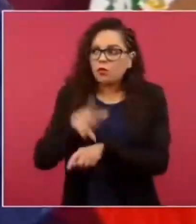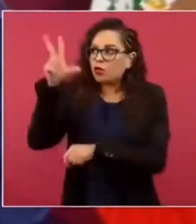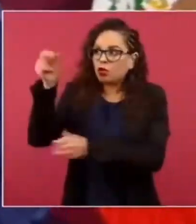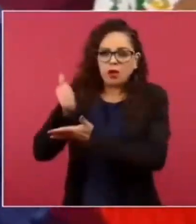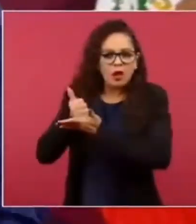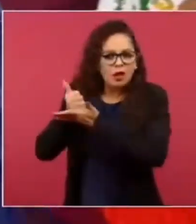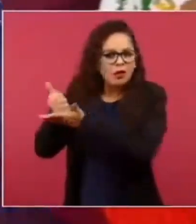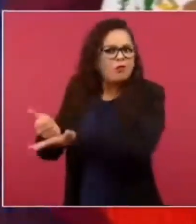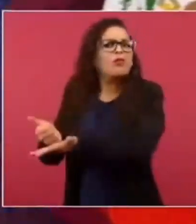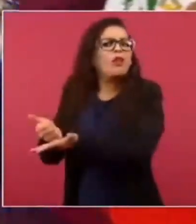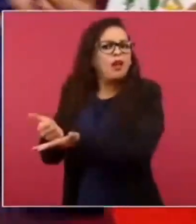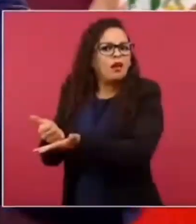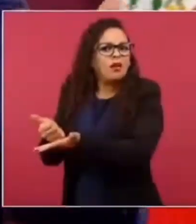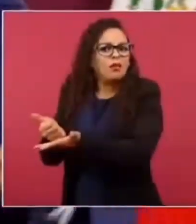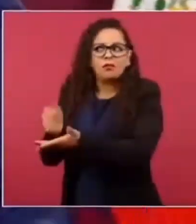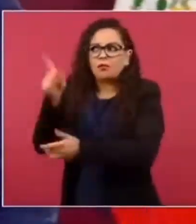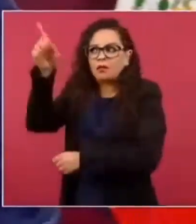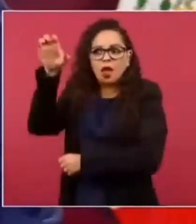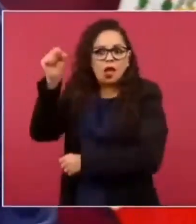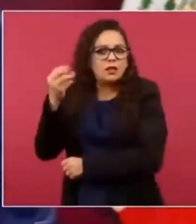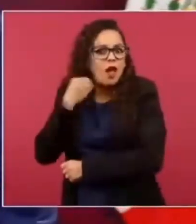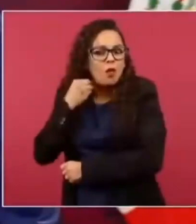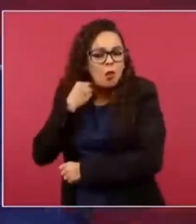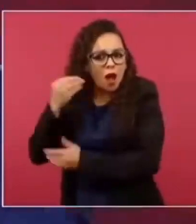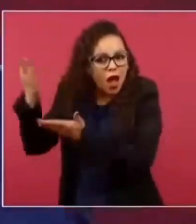si es abogado Calderón